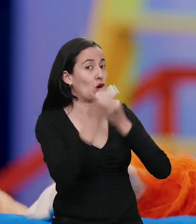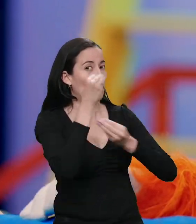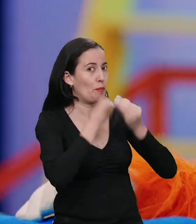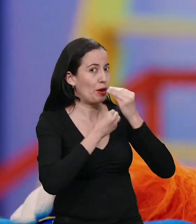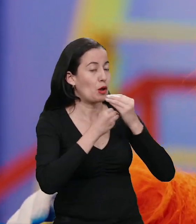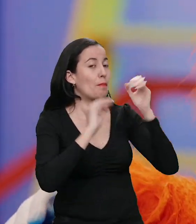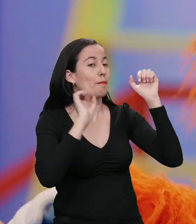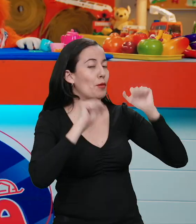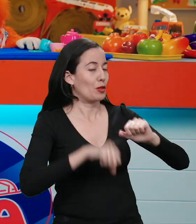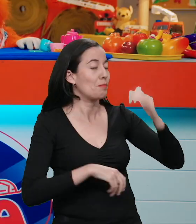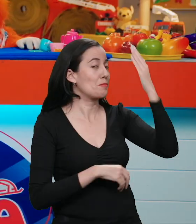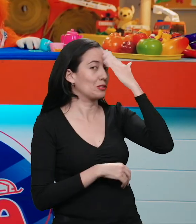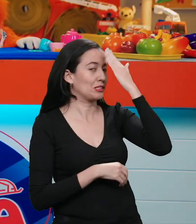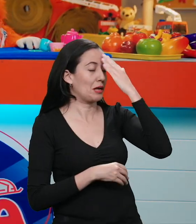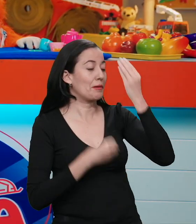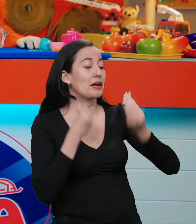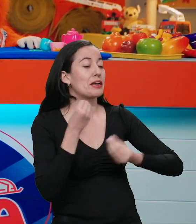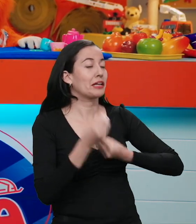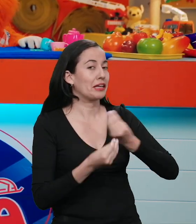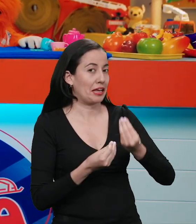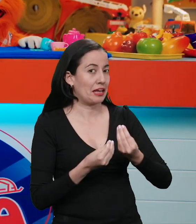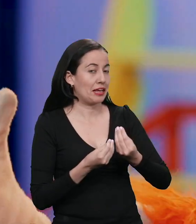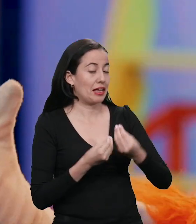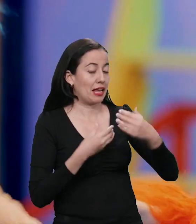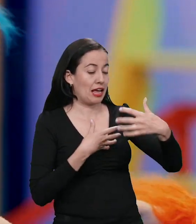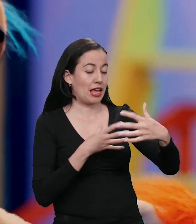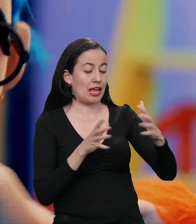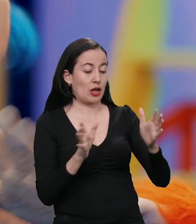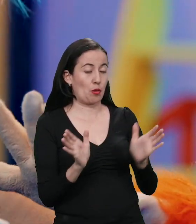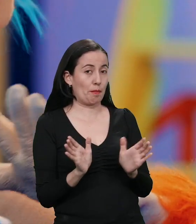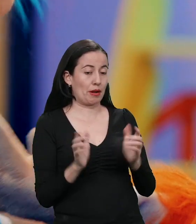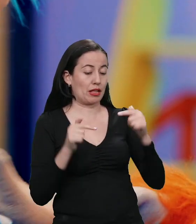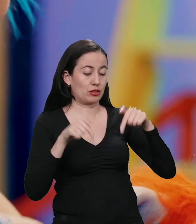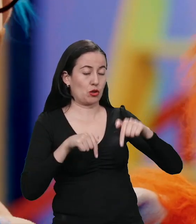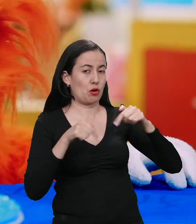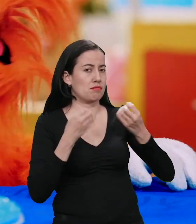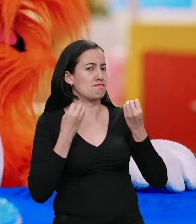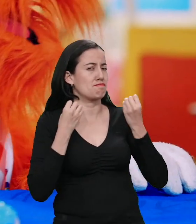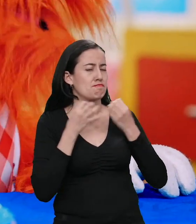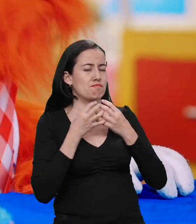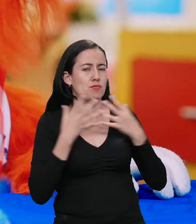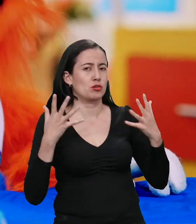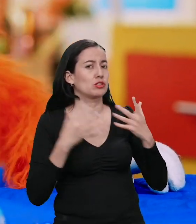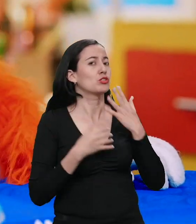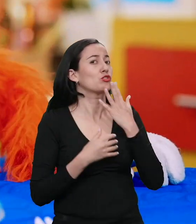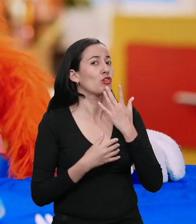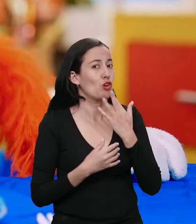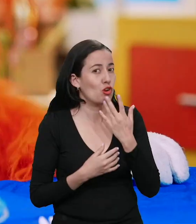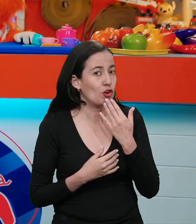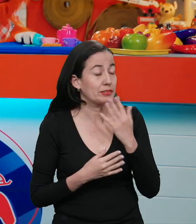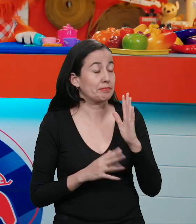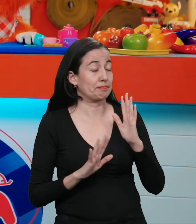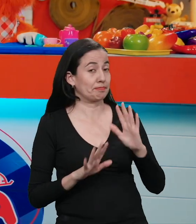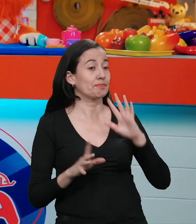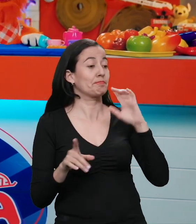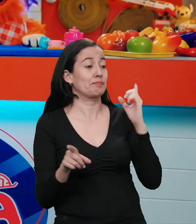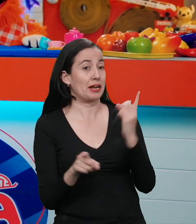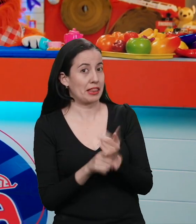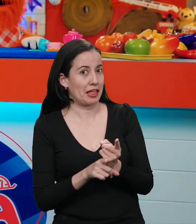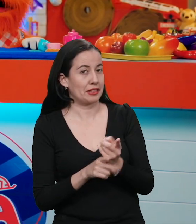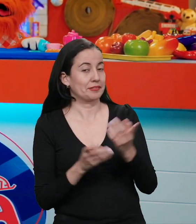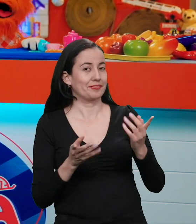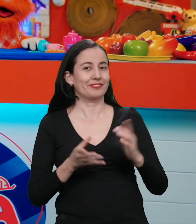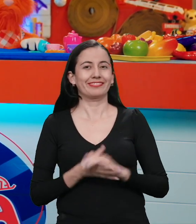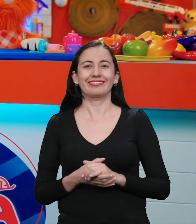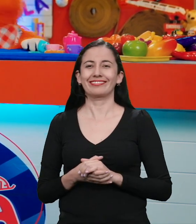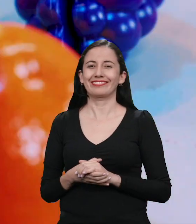podemos conocer los nutrientes. Y al servir un plato debe haber muchos colores. ¡Ah! ¡Eso es verdad! ¡Sí!